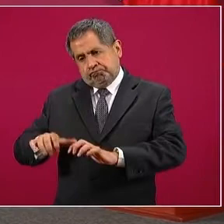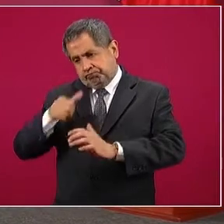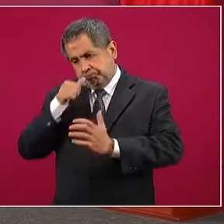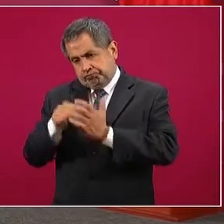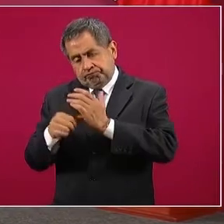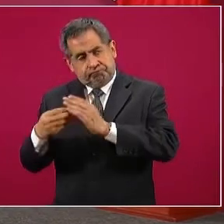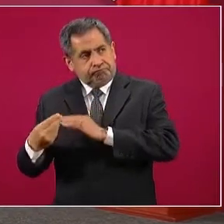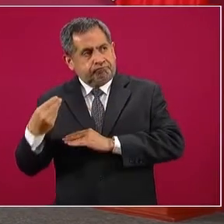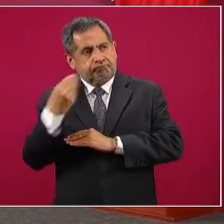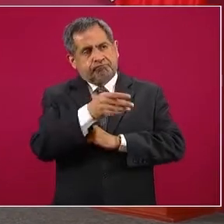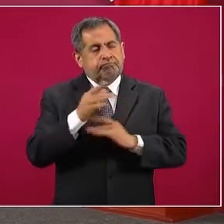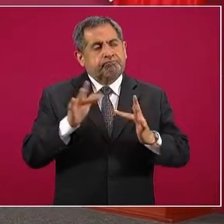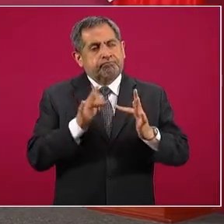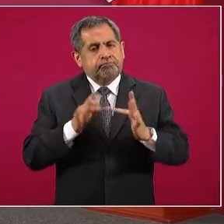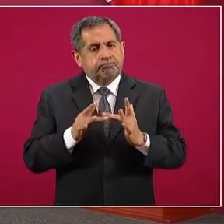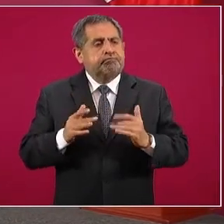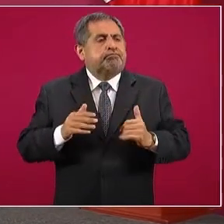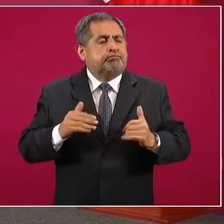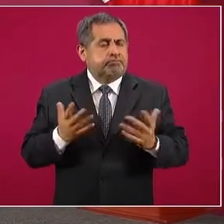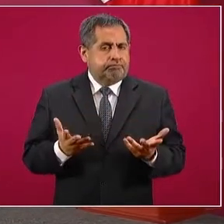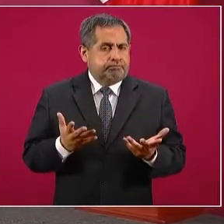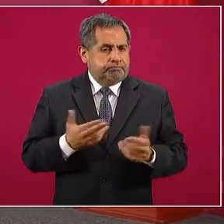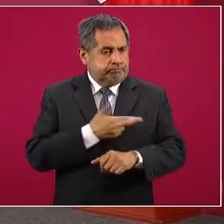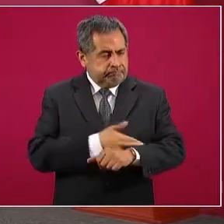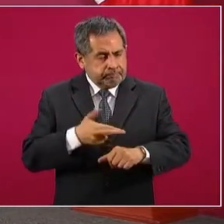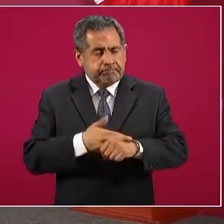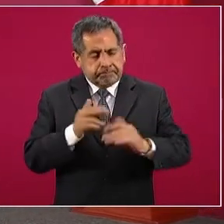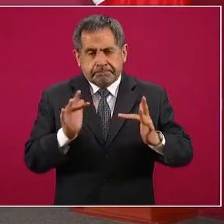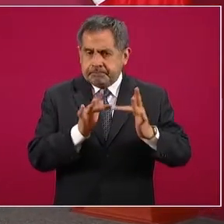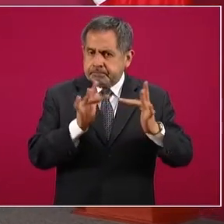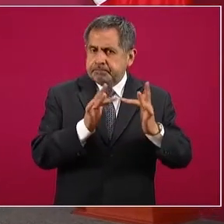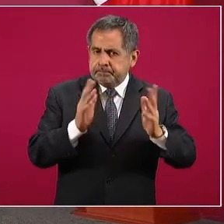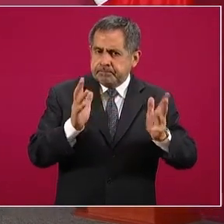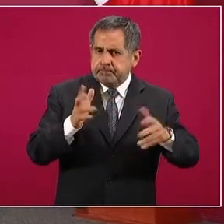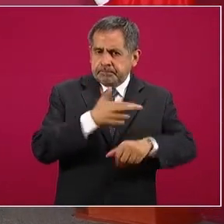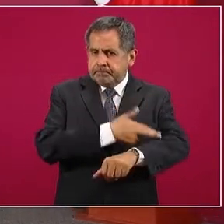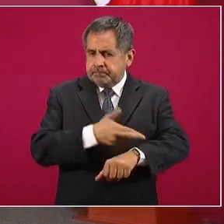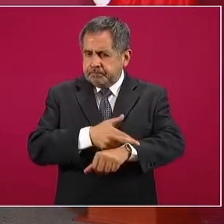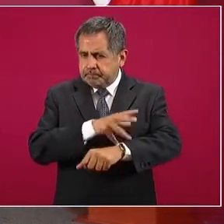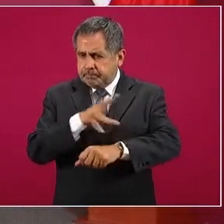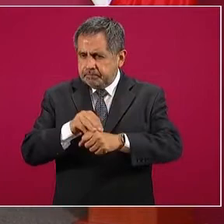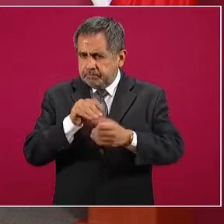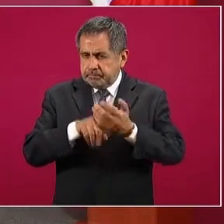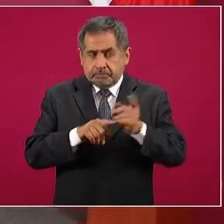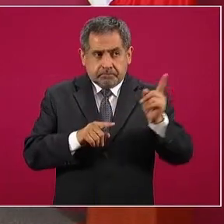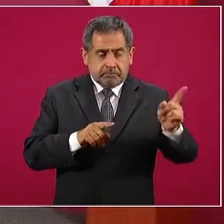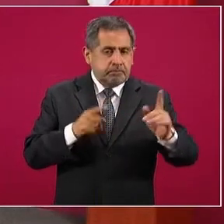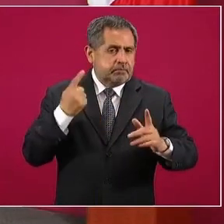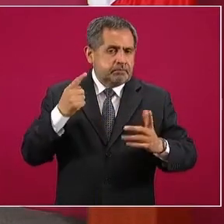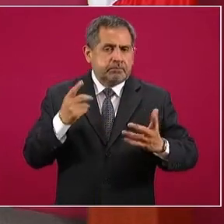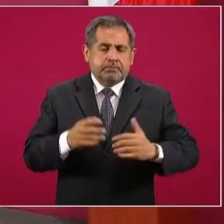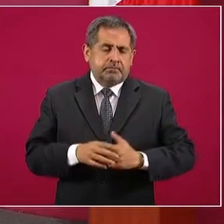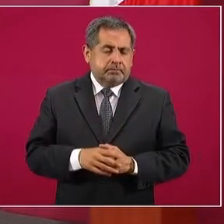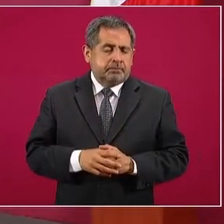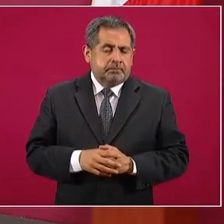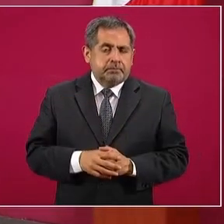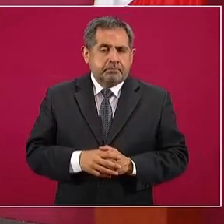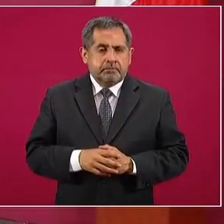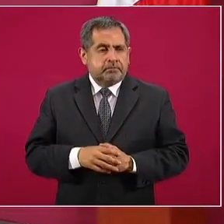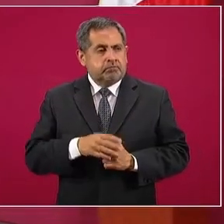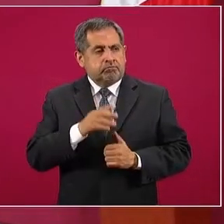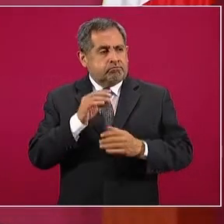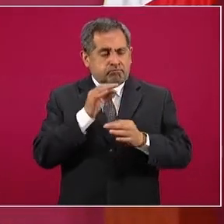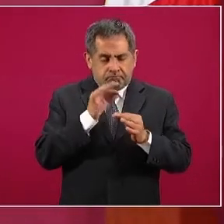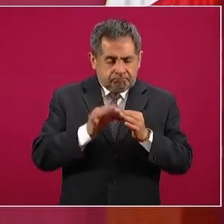se hicieron los trámites que corresponden.